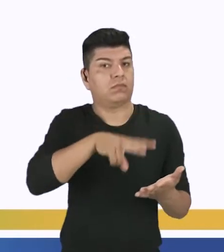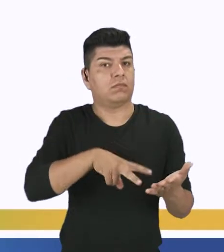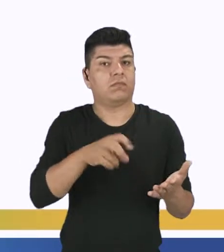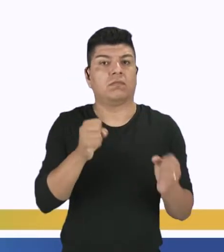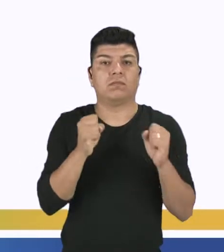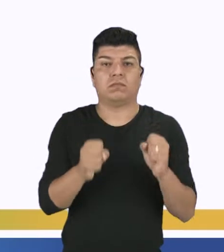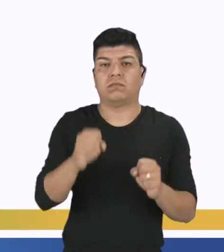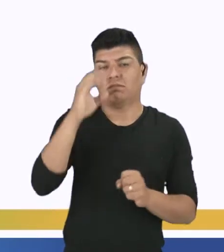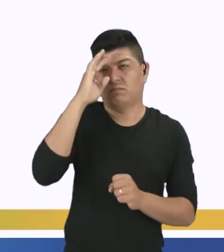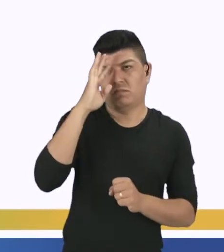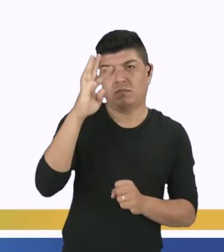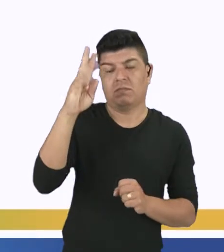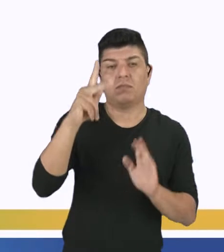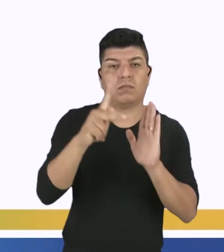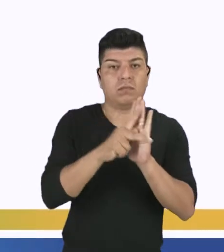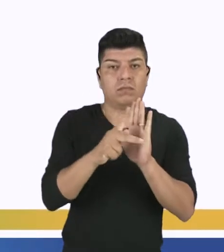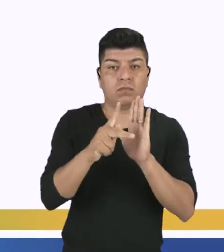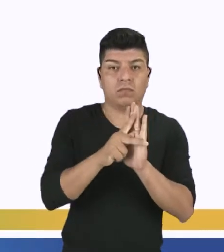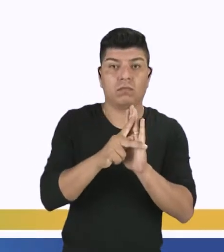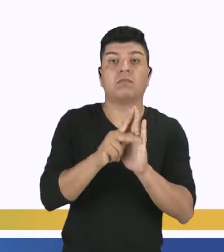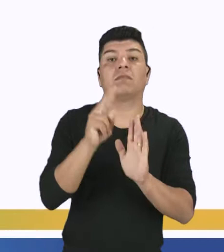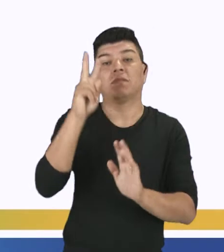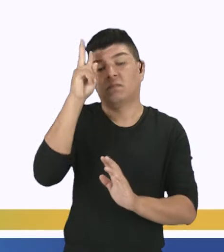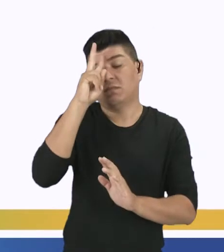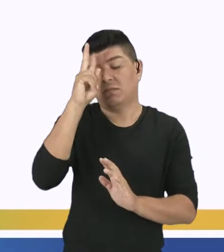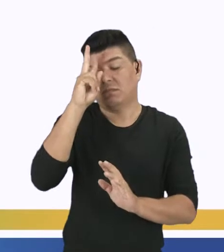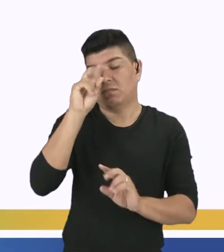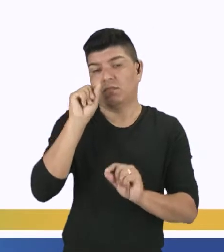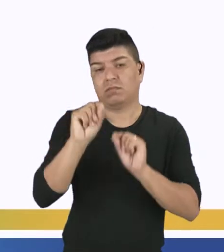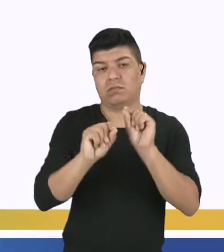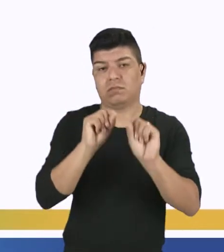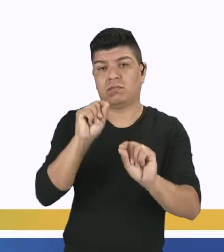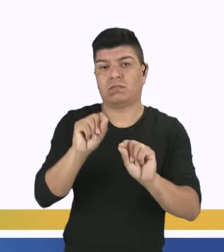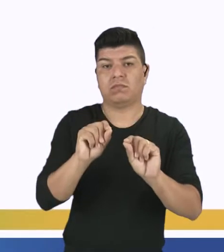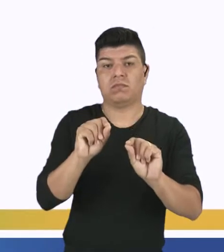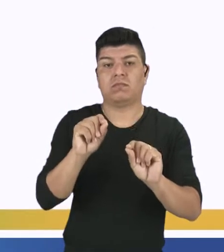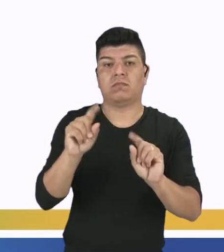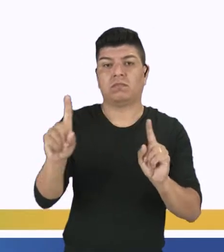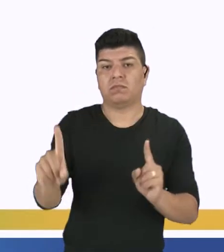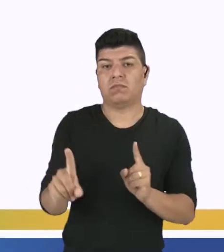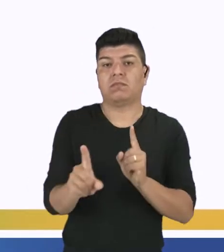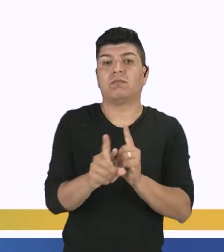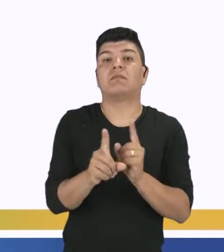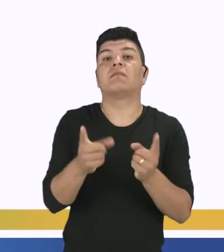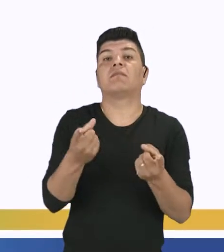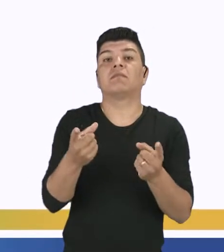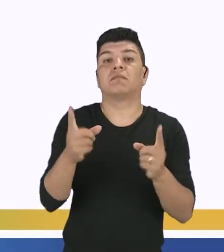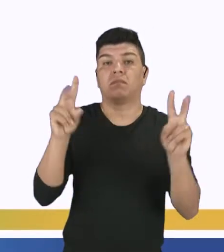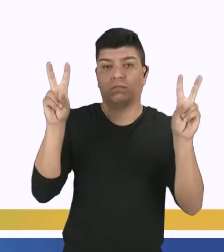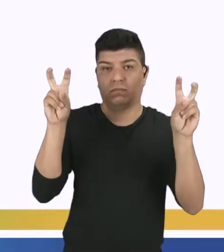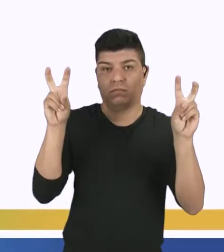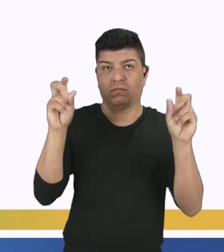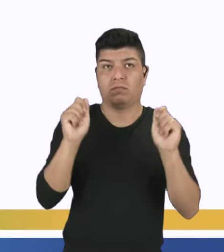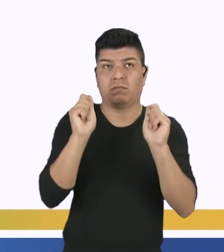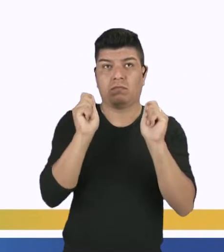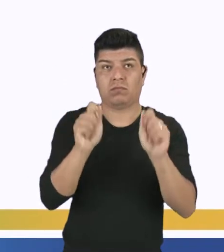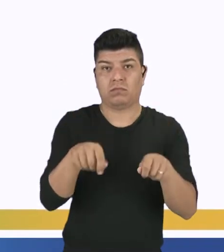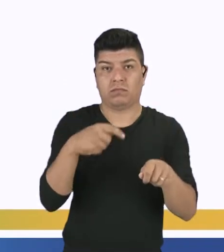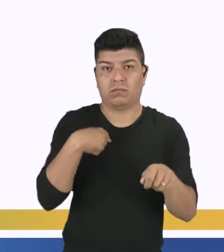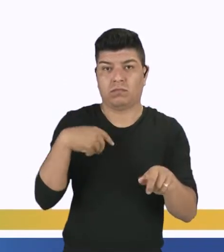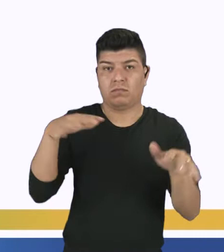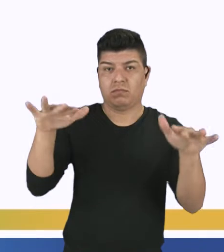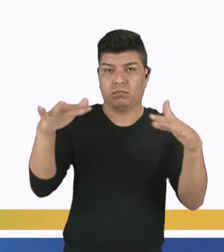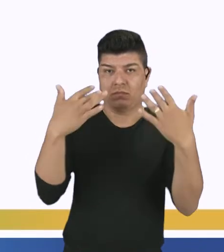una reflexión propia en base a lo que se encuentra leyendo. Para poder captar la